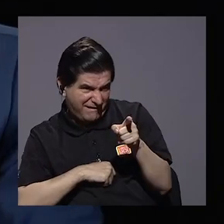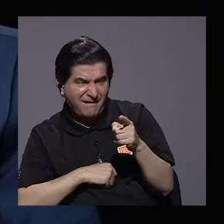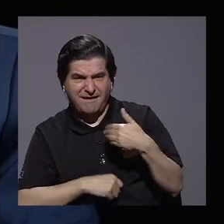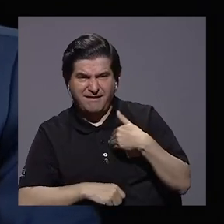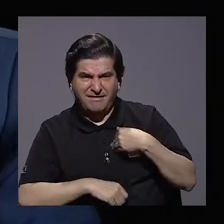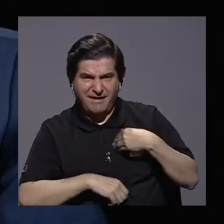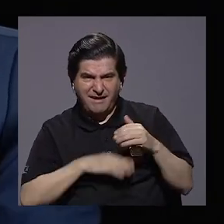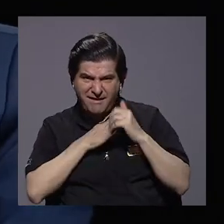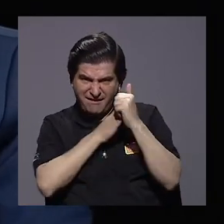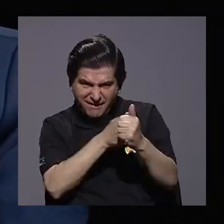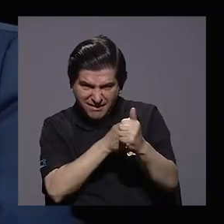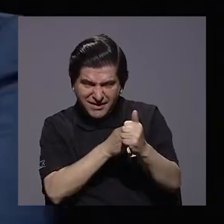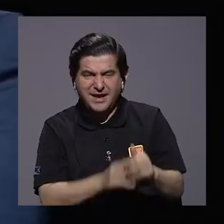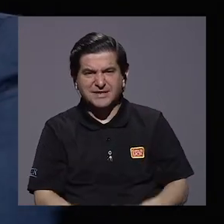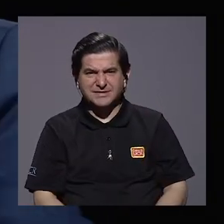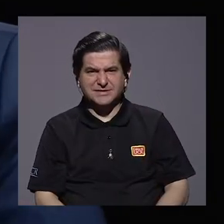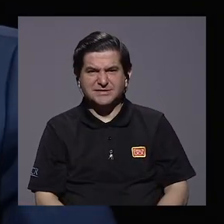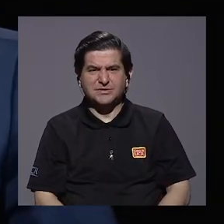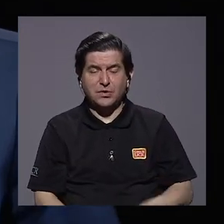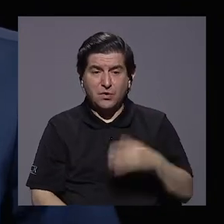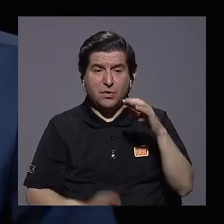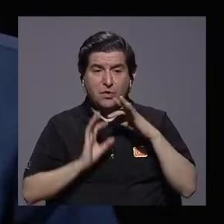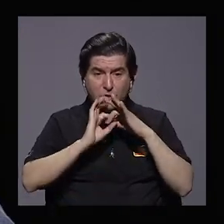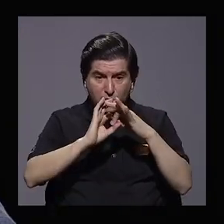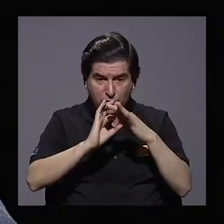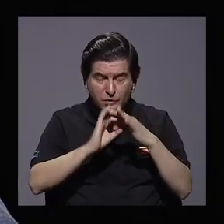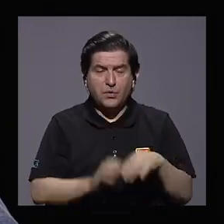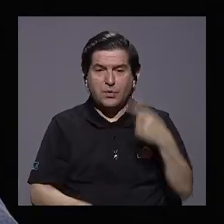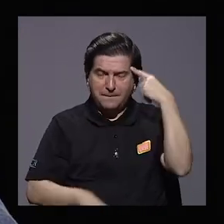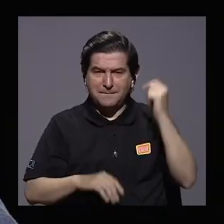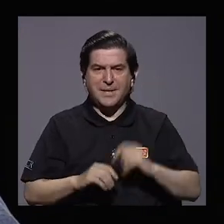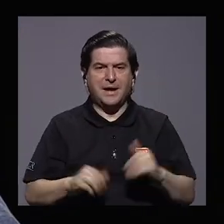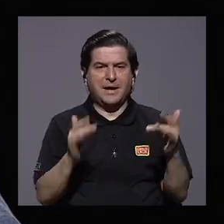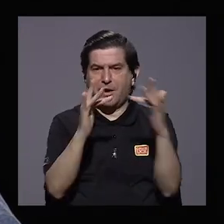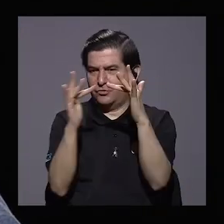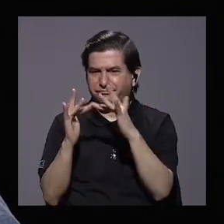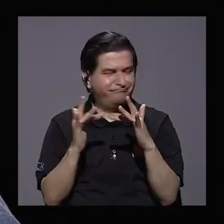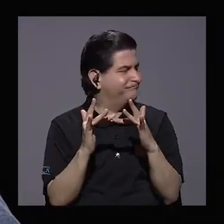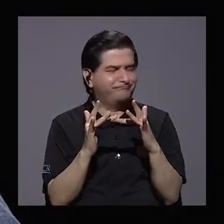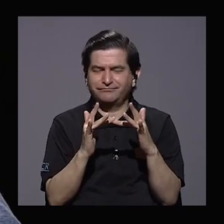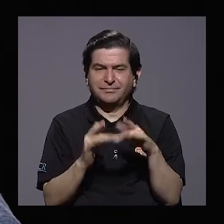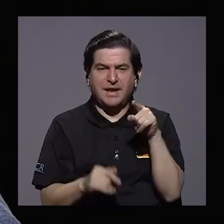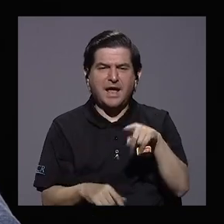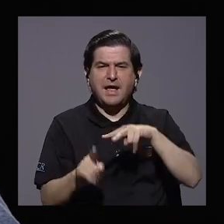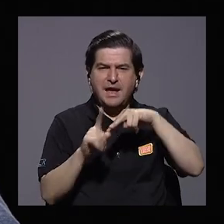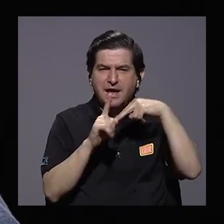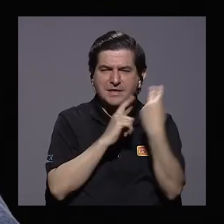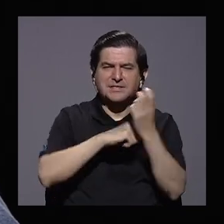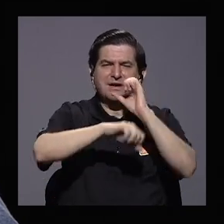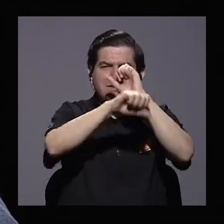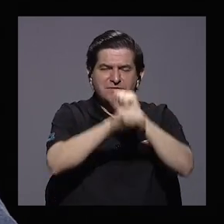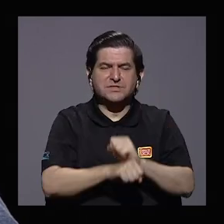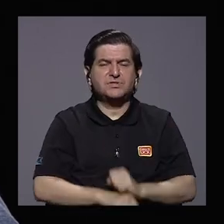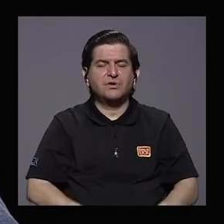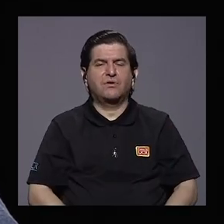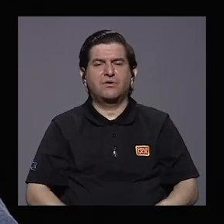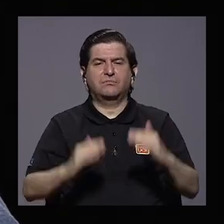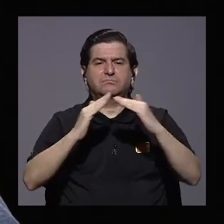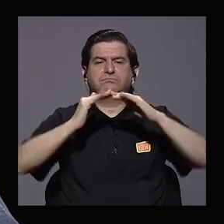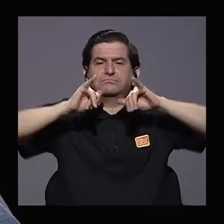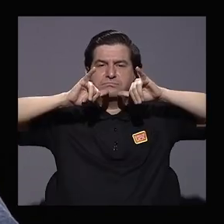peso, el liderazgo y la conducción de ese enlace. Llegó un momento en que esa visión clásica del quédate en casa